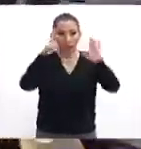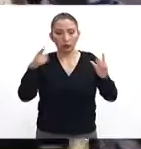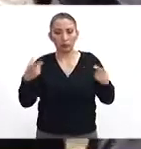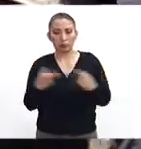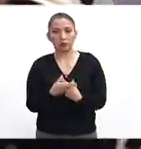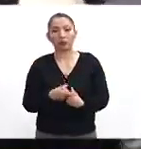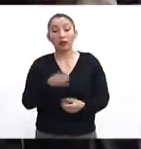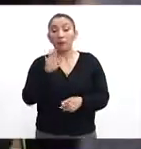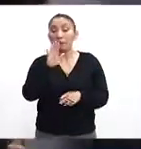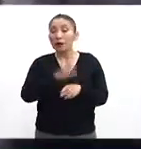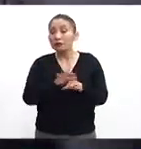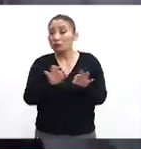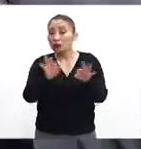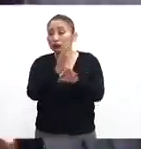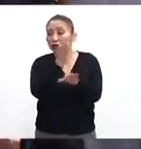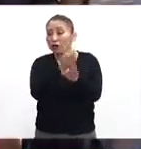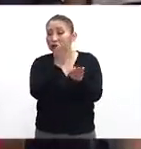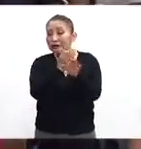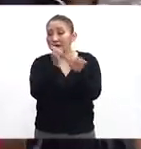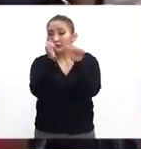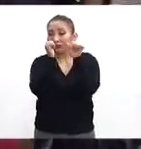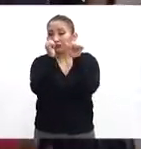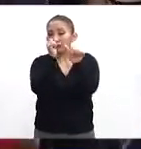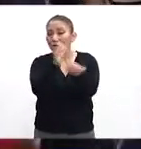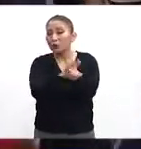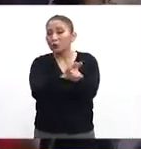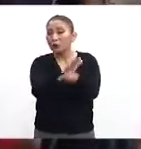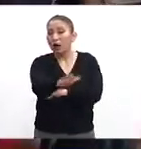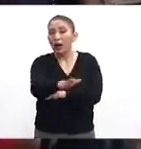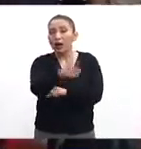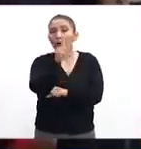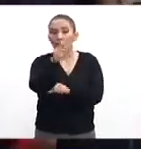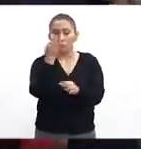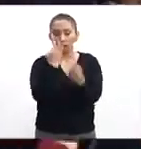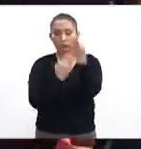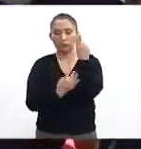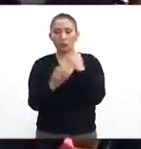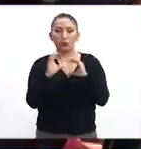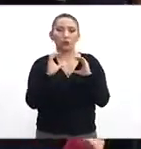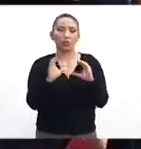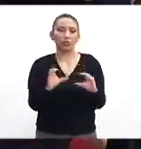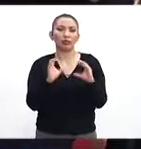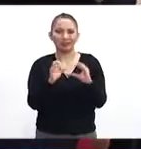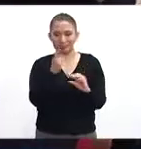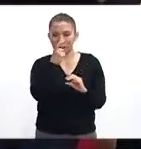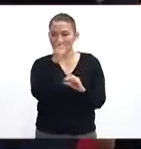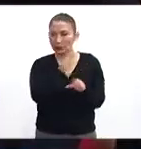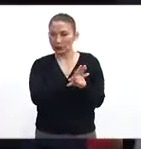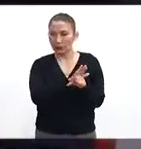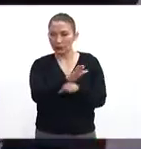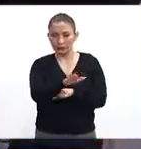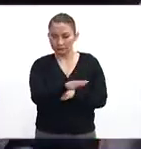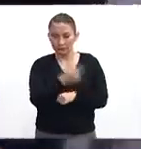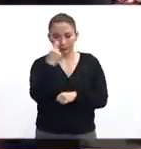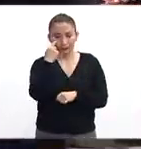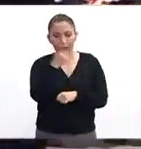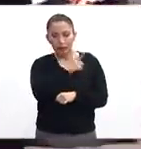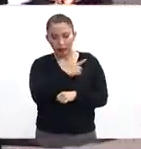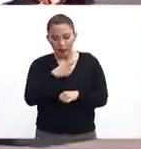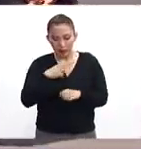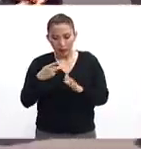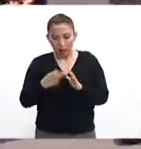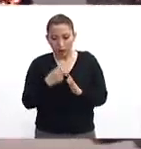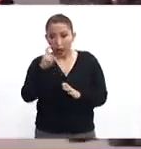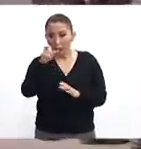Lo principal que debemos de tener mucha atención en estos momentos son nuestros autocuidados. ¿Esto qué quiere decir? Bueno, que estemos ingiriendo